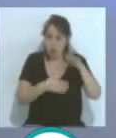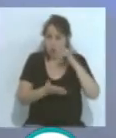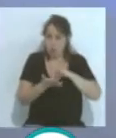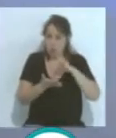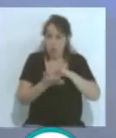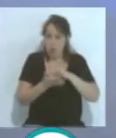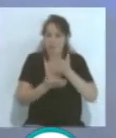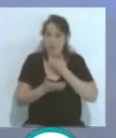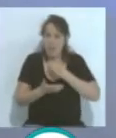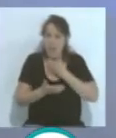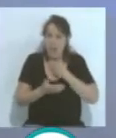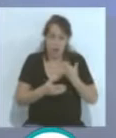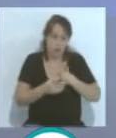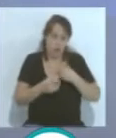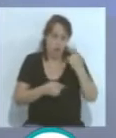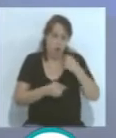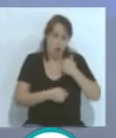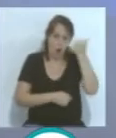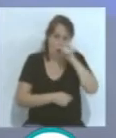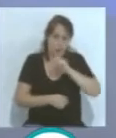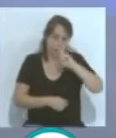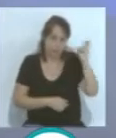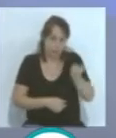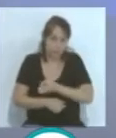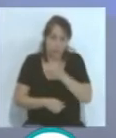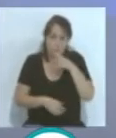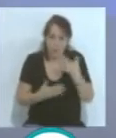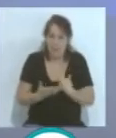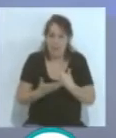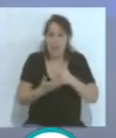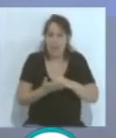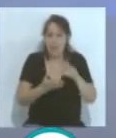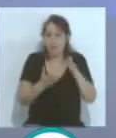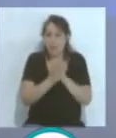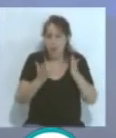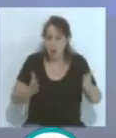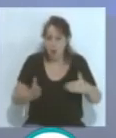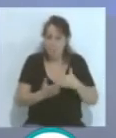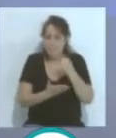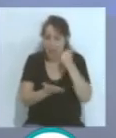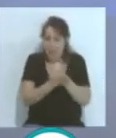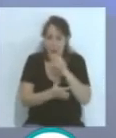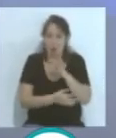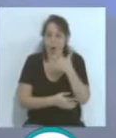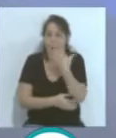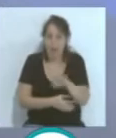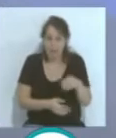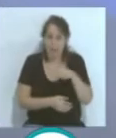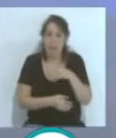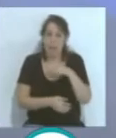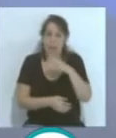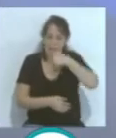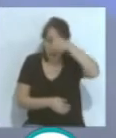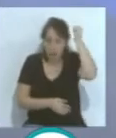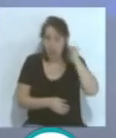que Carlos Cariño, Tomás Calvo, José Feliz Díaz, toda la gente que está en el Marca, en el Atlético de Madrid, Tomás Calvo, eran